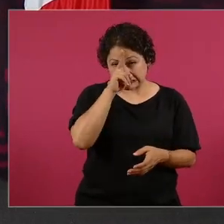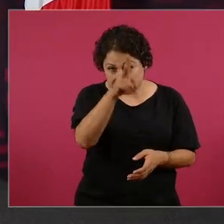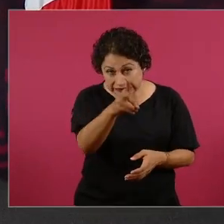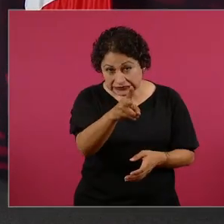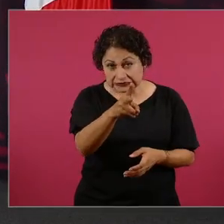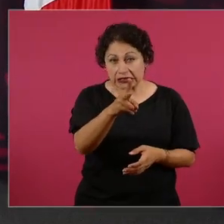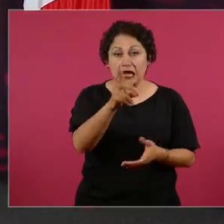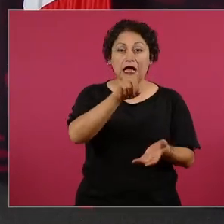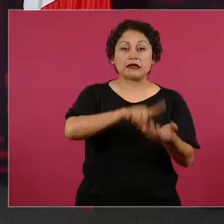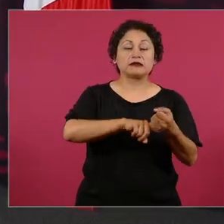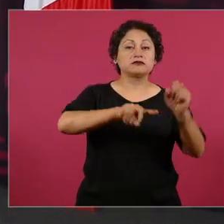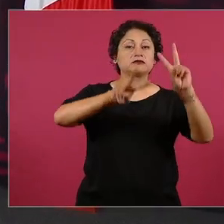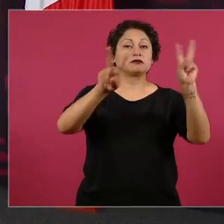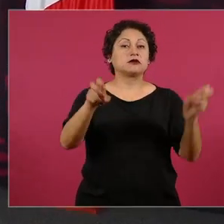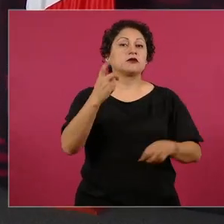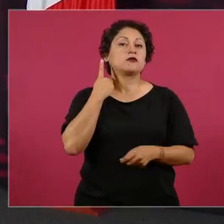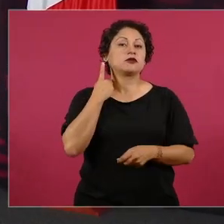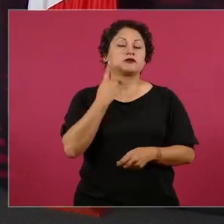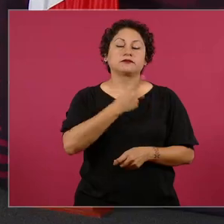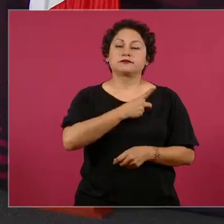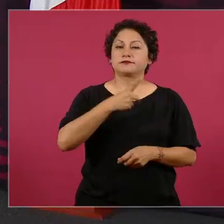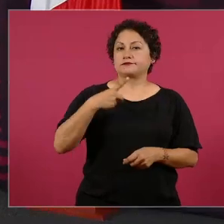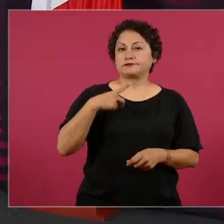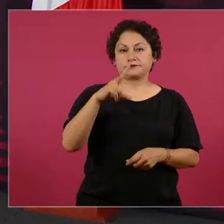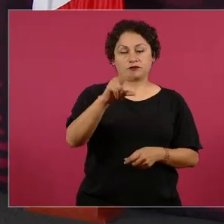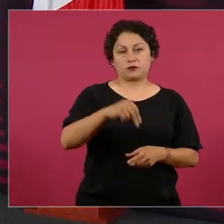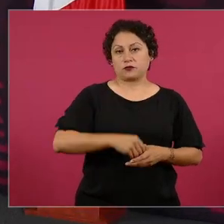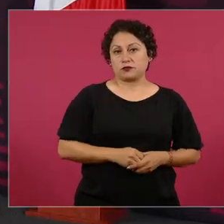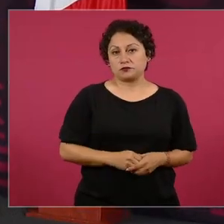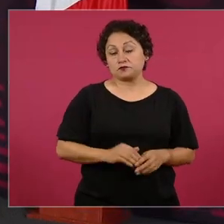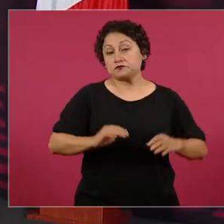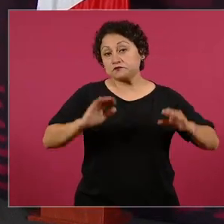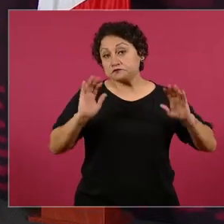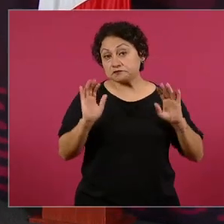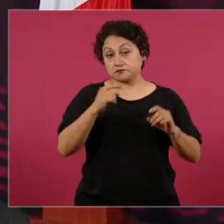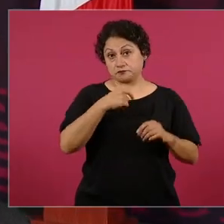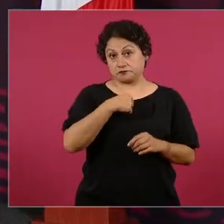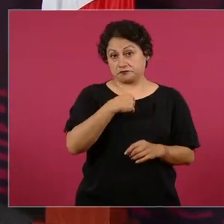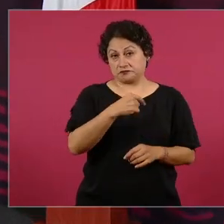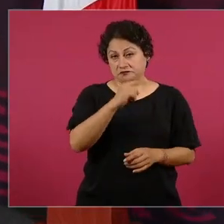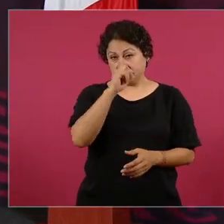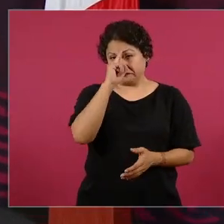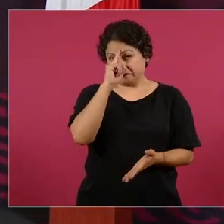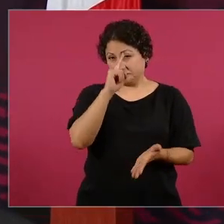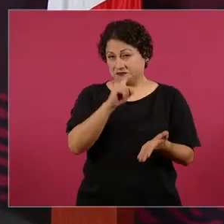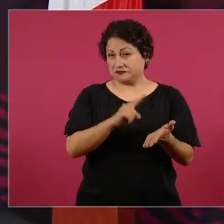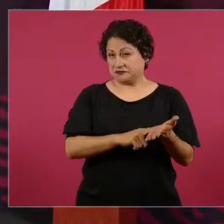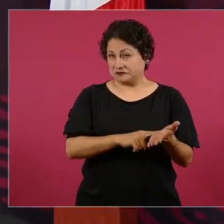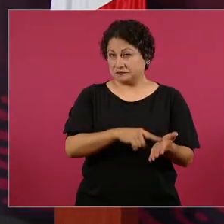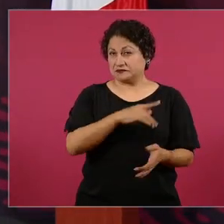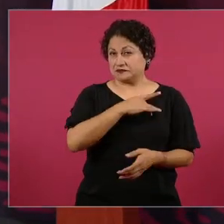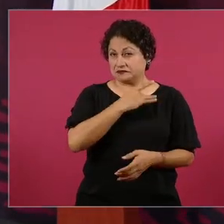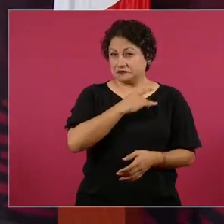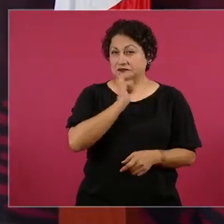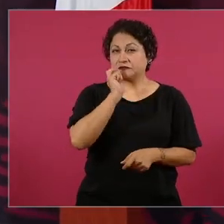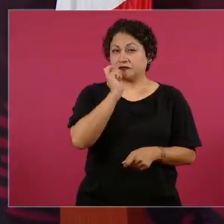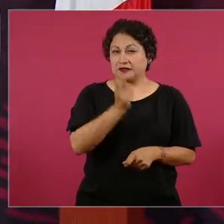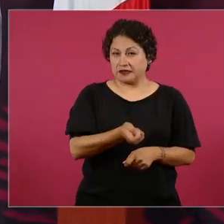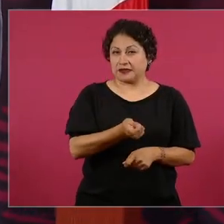y siento que el querer detener a